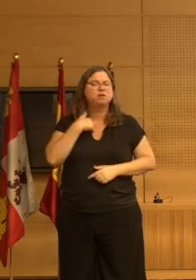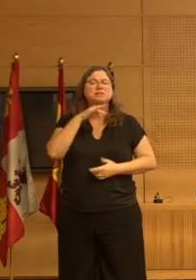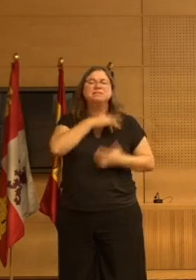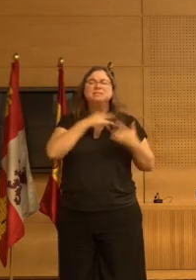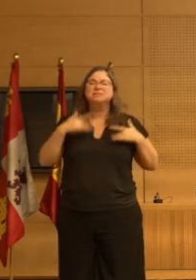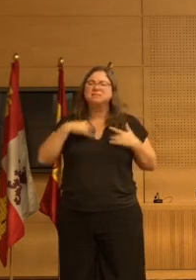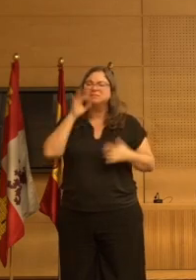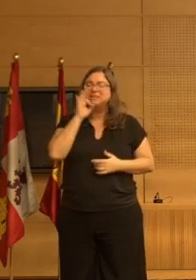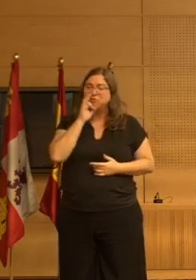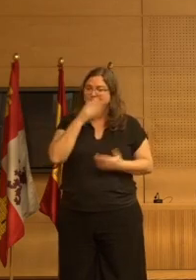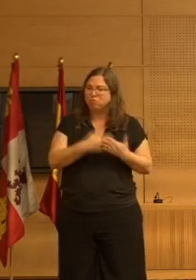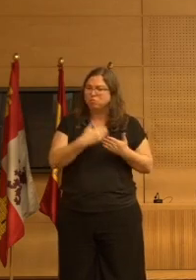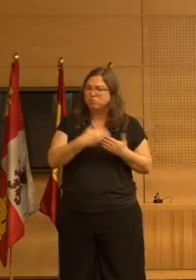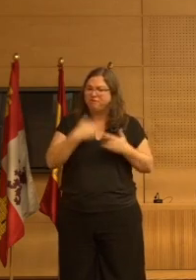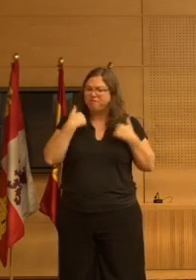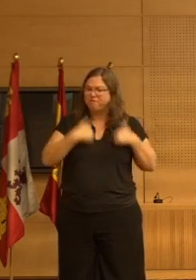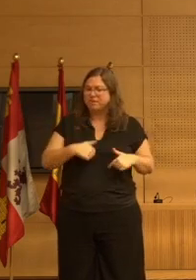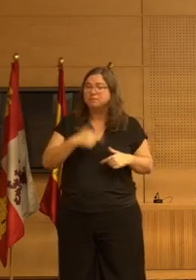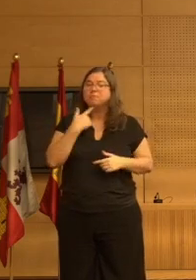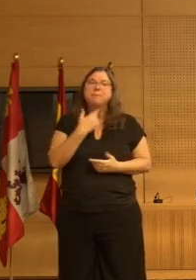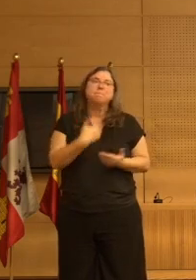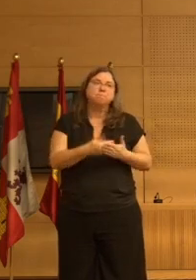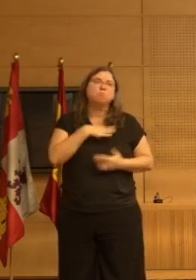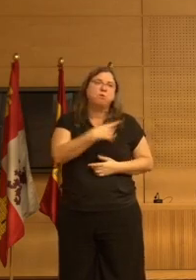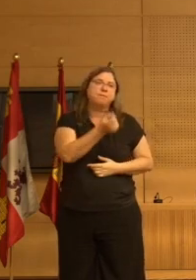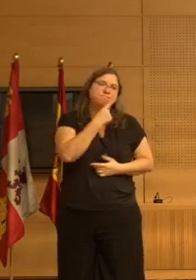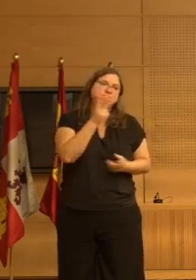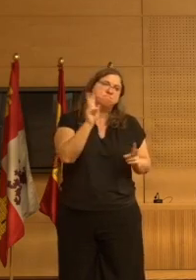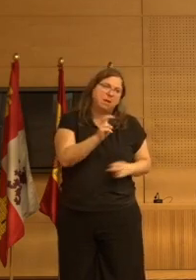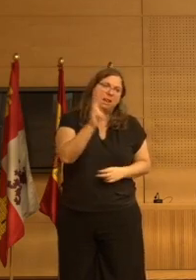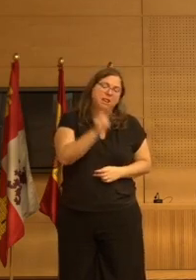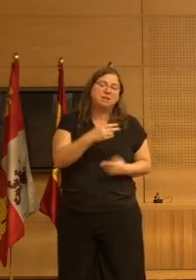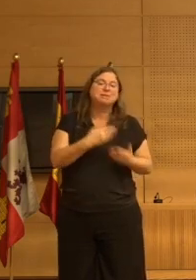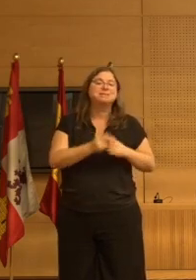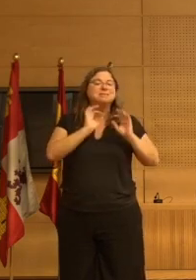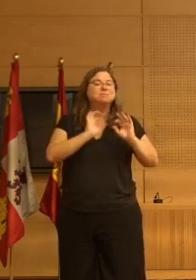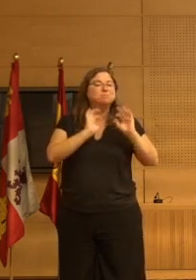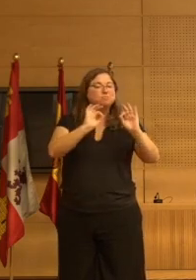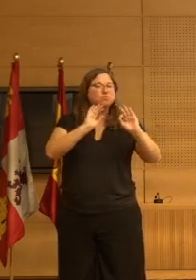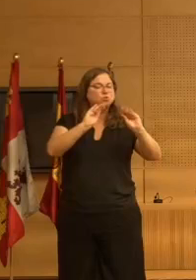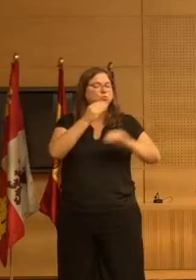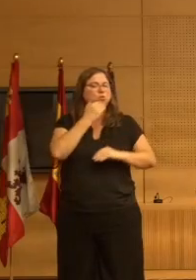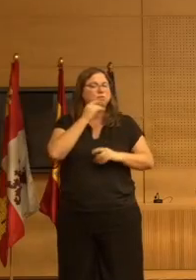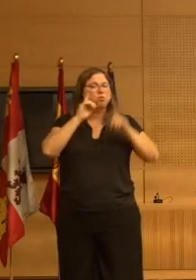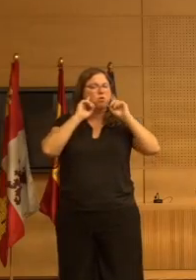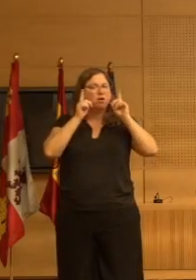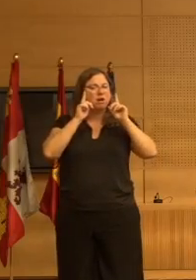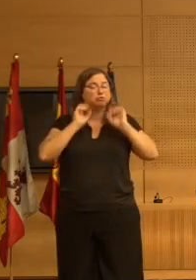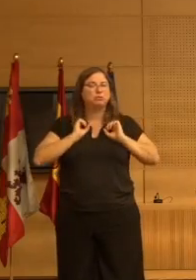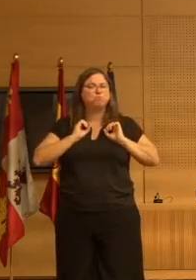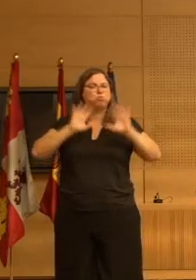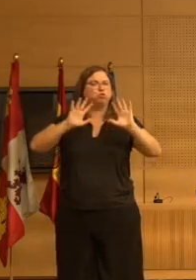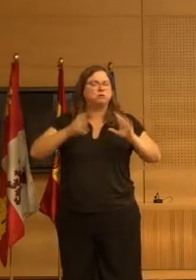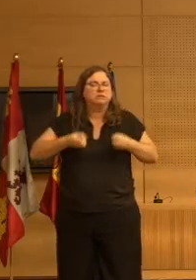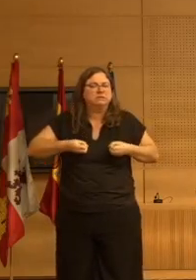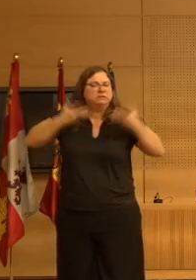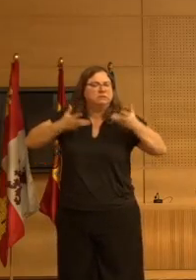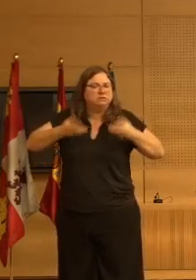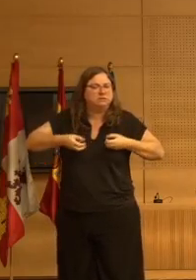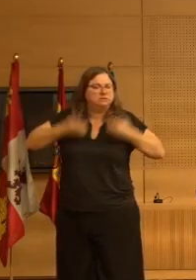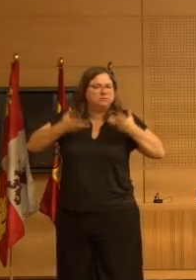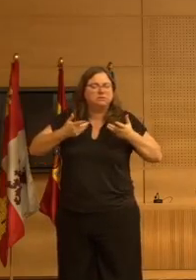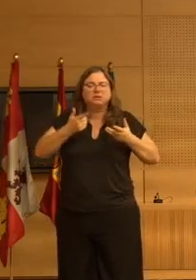justificaría el tratamiento farmacológico específico pues por ejemplo en el caso de impulsividad lo que hay es una